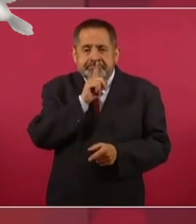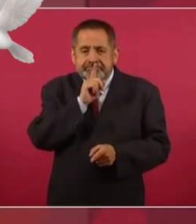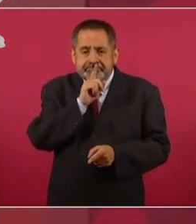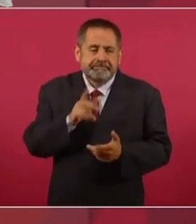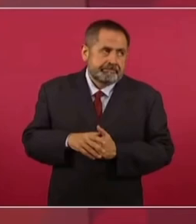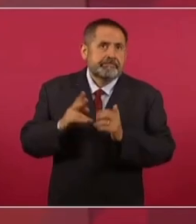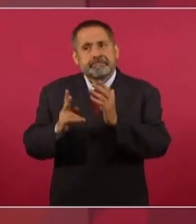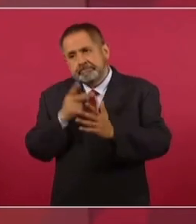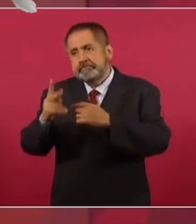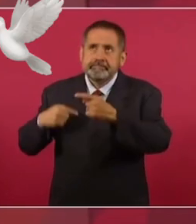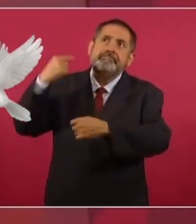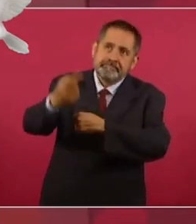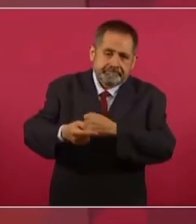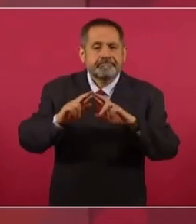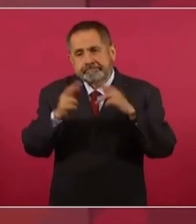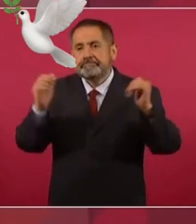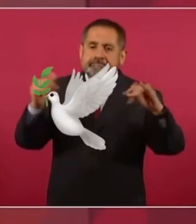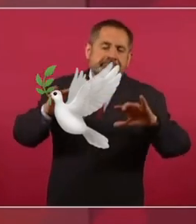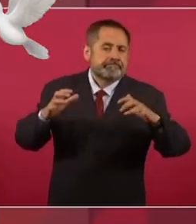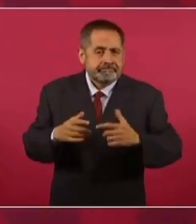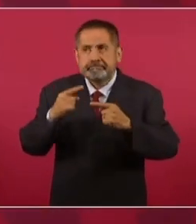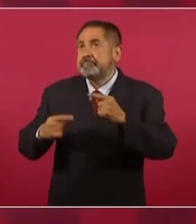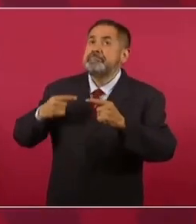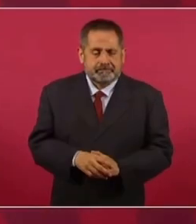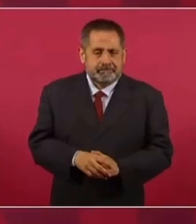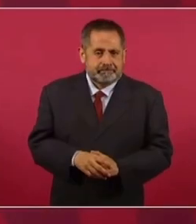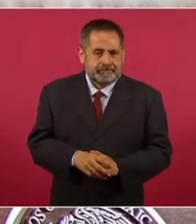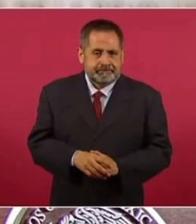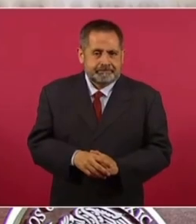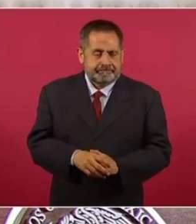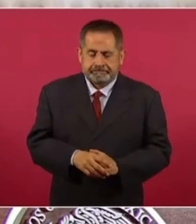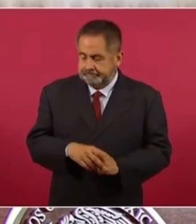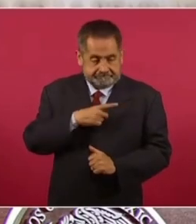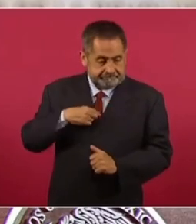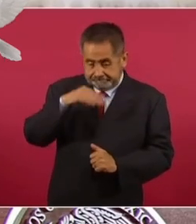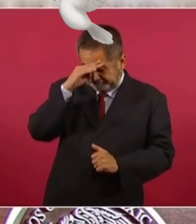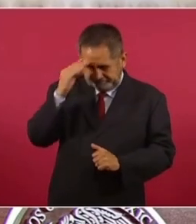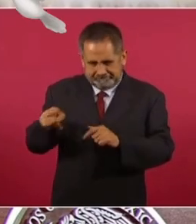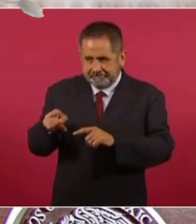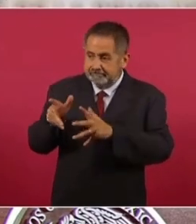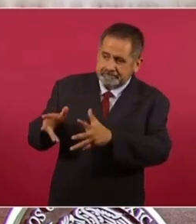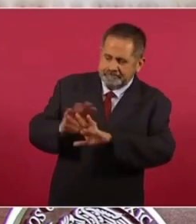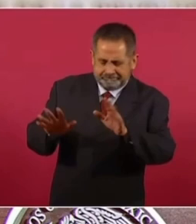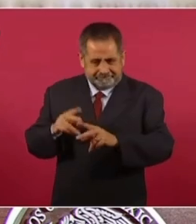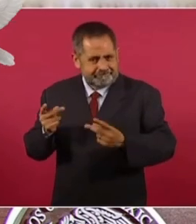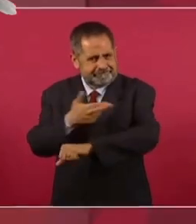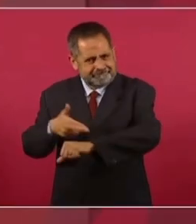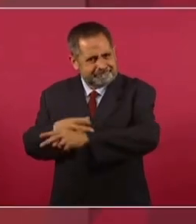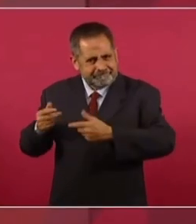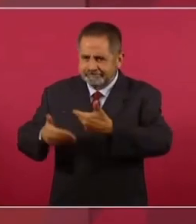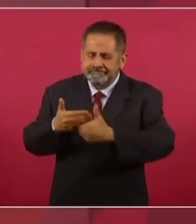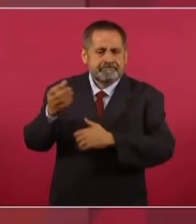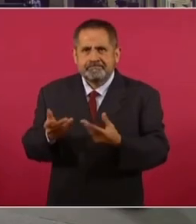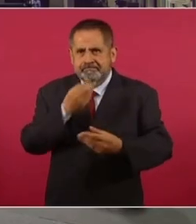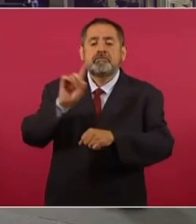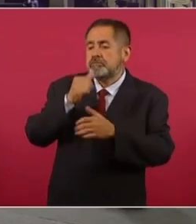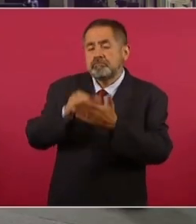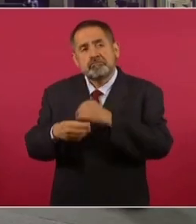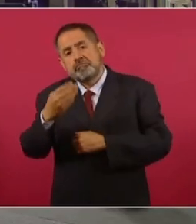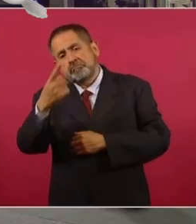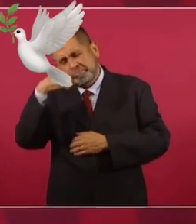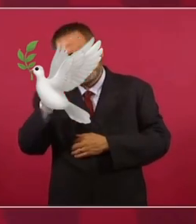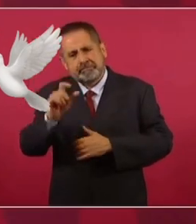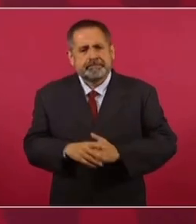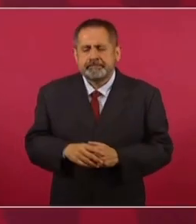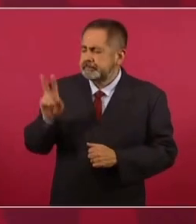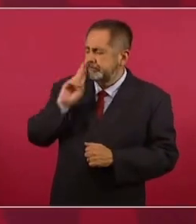Y se convoca para la siguiente sesión. Y lo mismo, hay que sacar de ese marasmo a la ONU. ¿Habría que mandarles